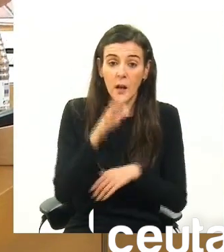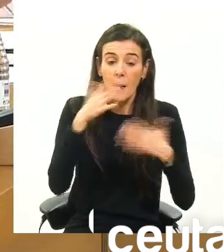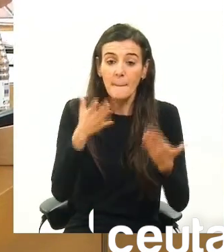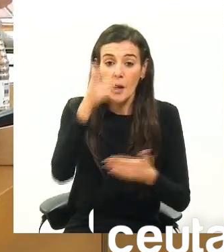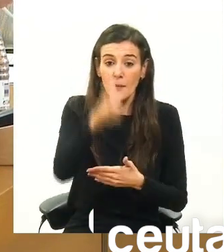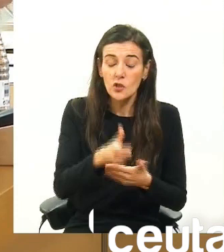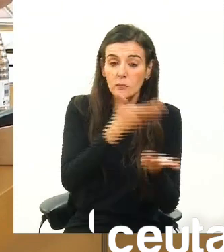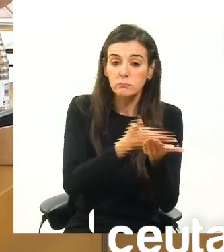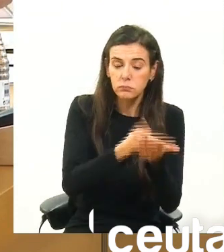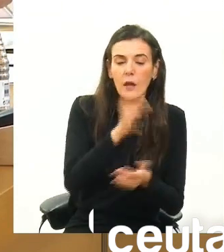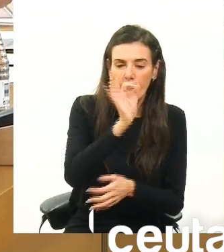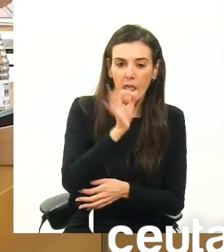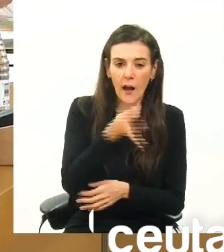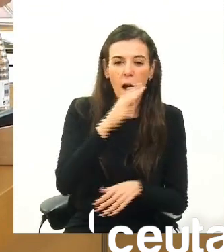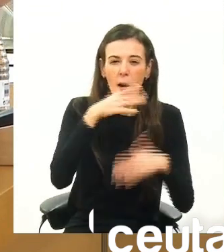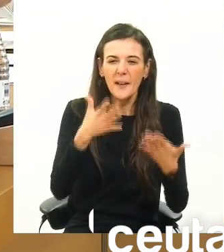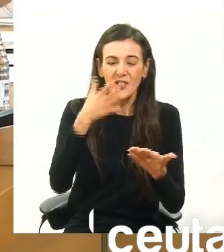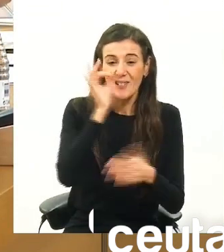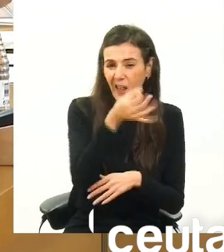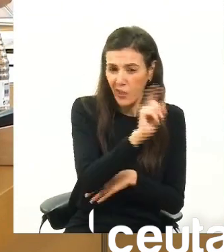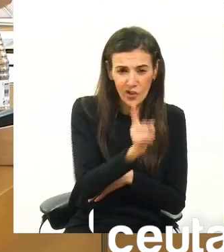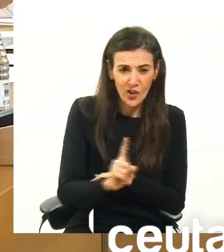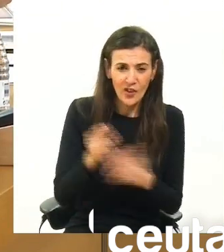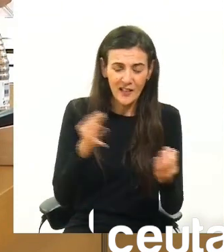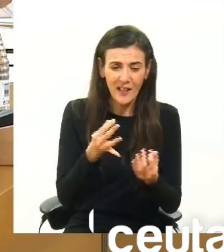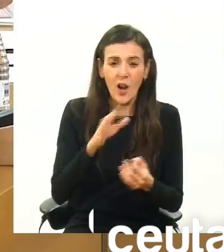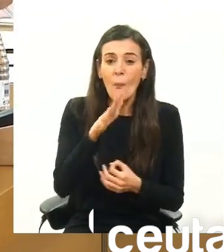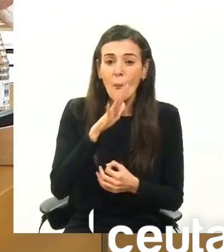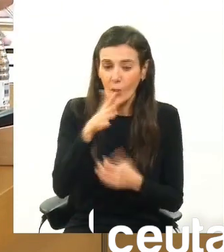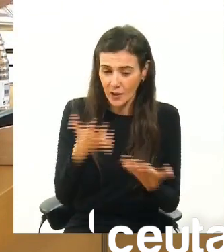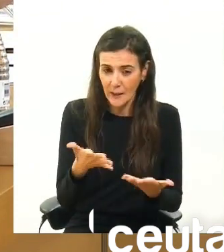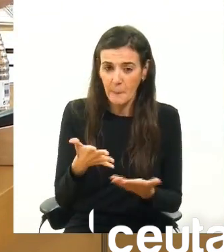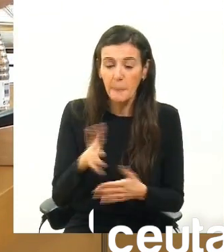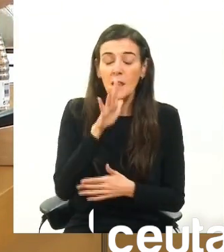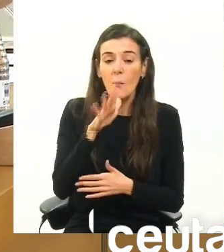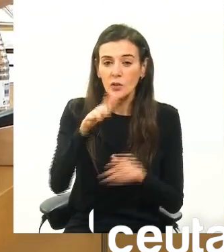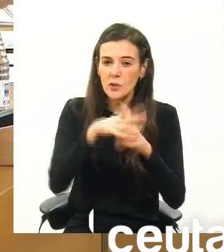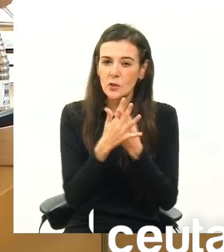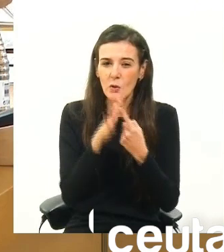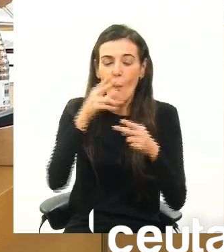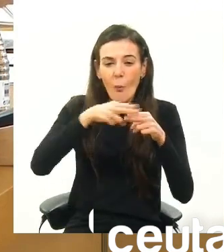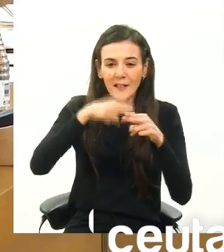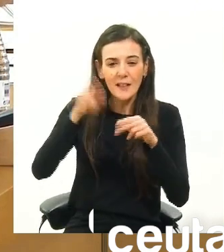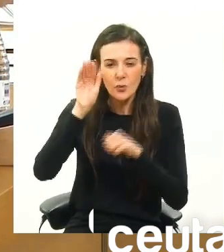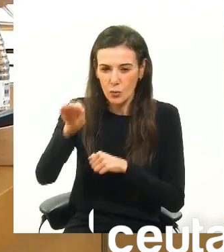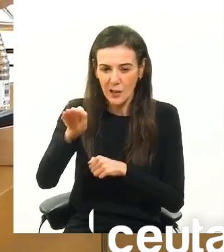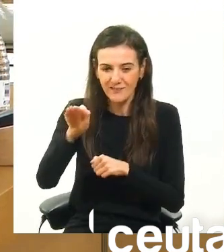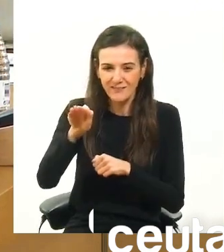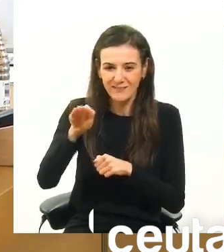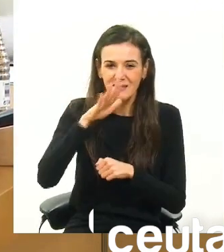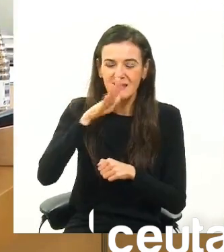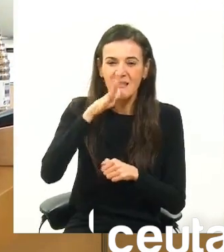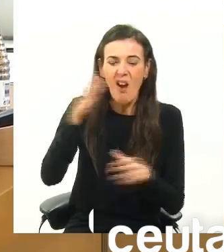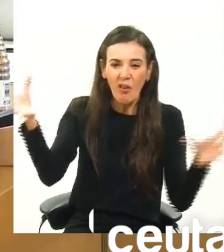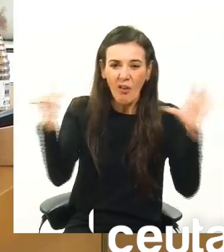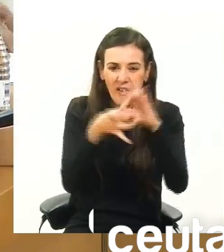proponente. ¿En qué no lleva razón? No lleva razón en su política. No tiene